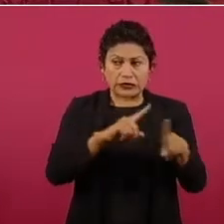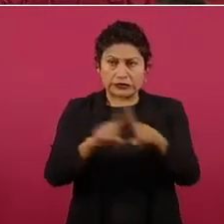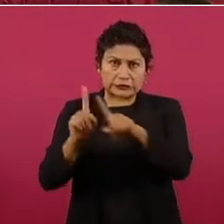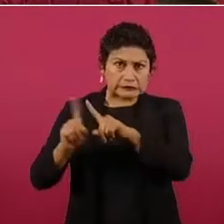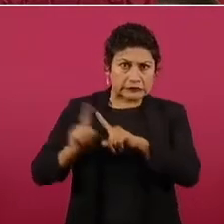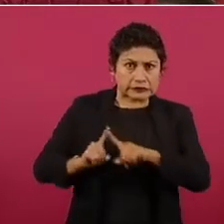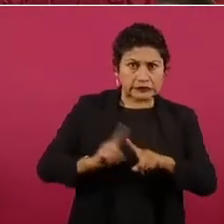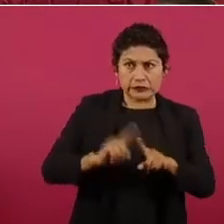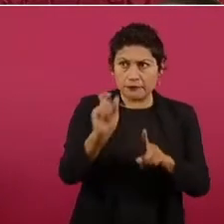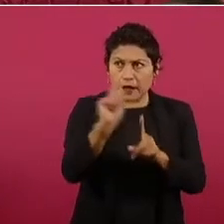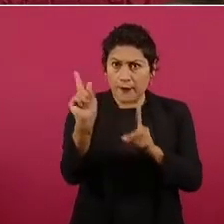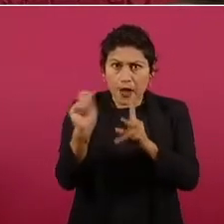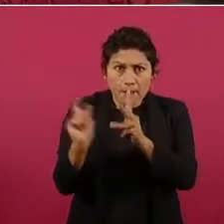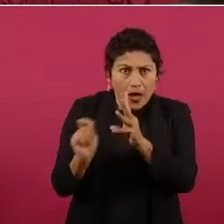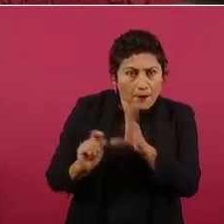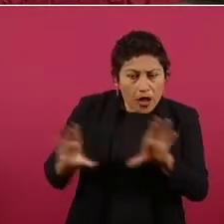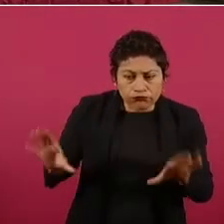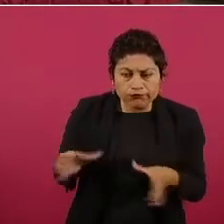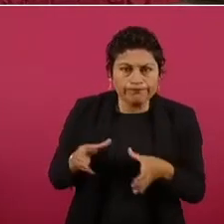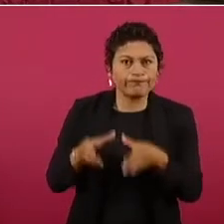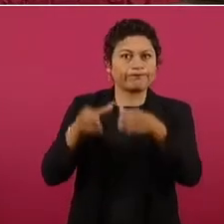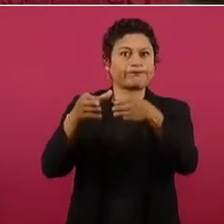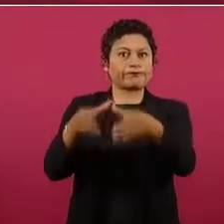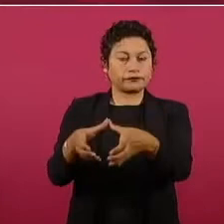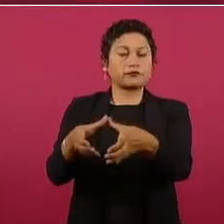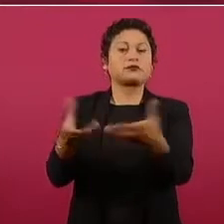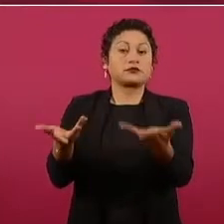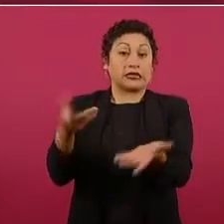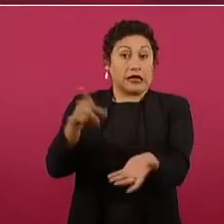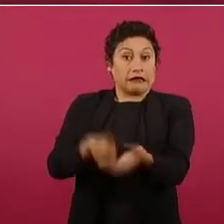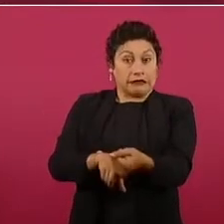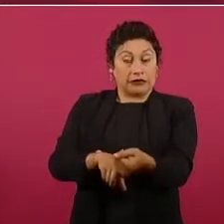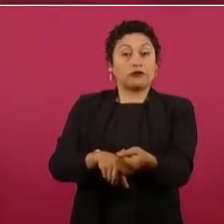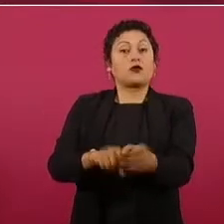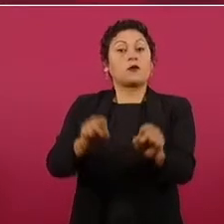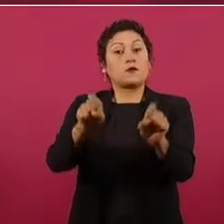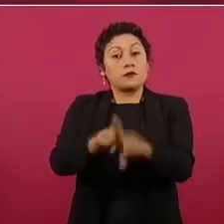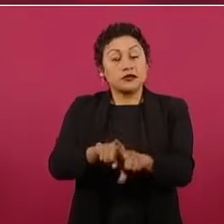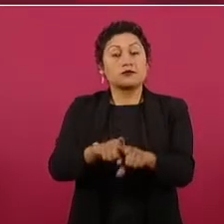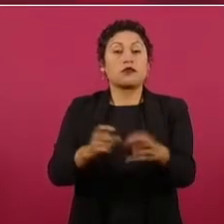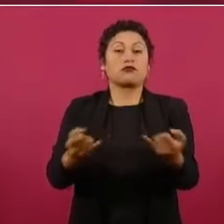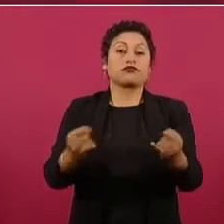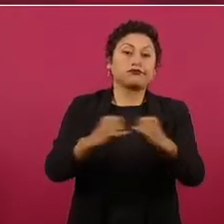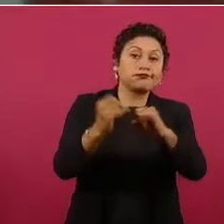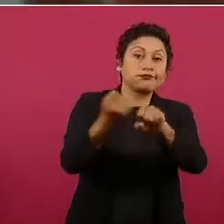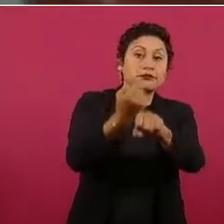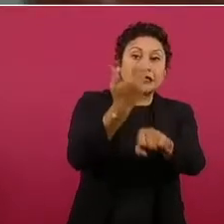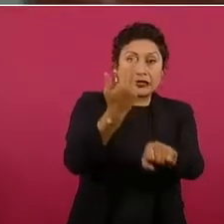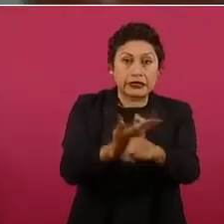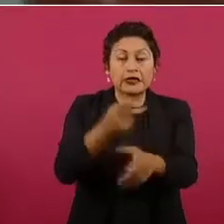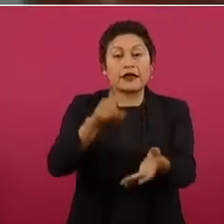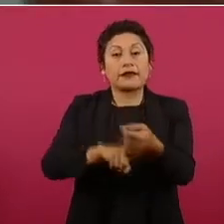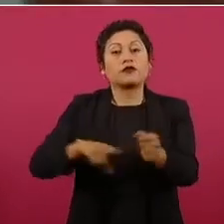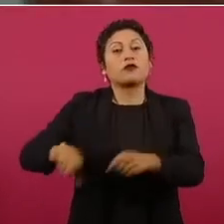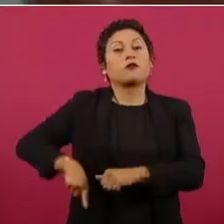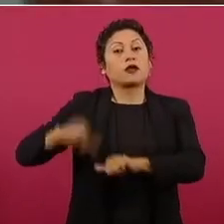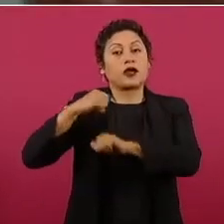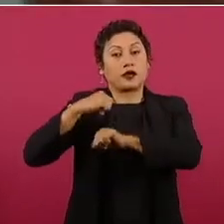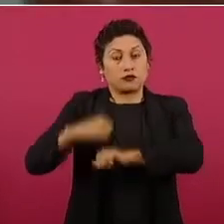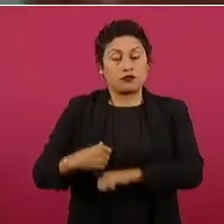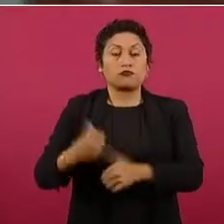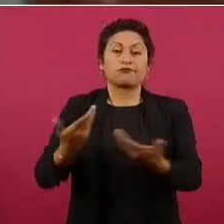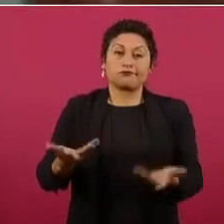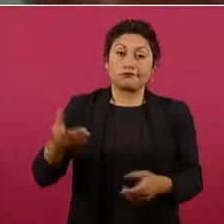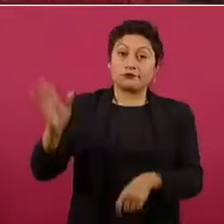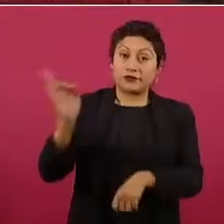El presidente reiteró su compromiso de que el dinero recaudado de la subasta del campo de golf será destinado para Oaxaca, con la finalidad